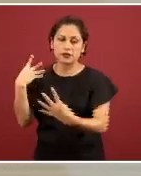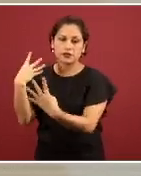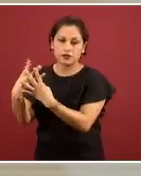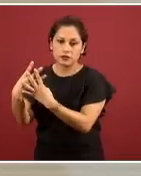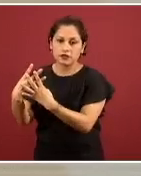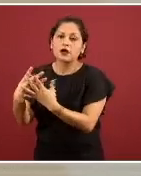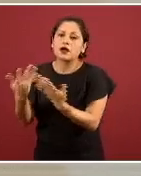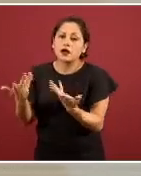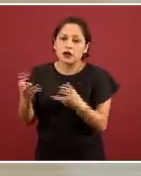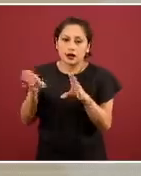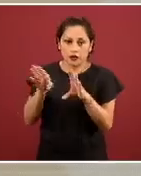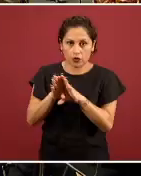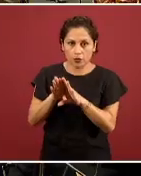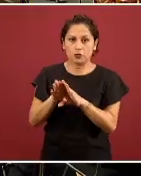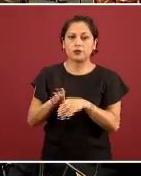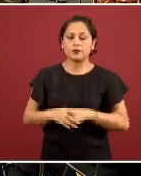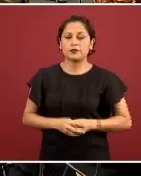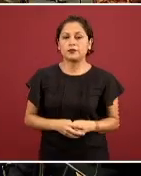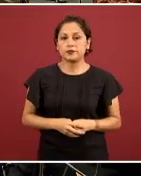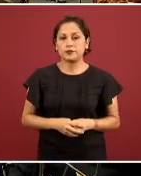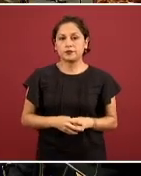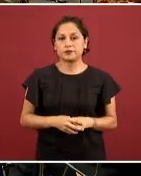personas. La siguiente, por favor.